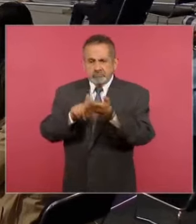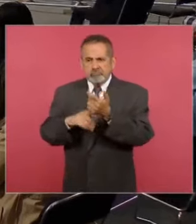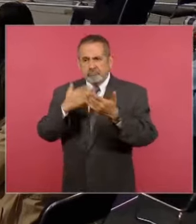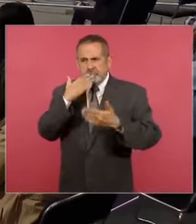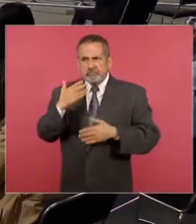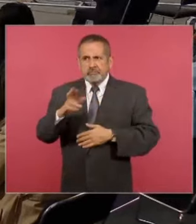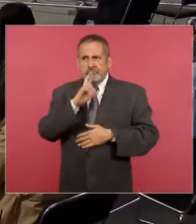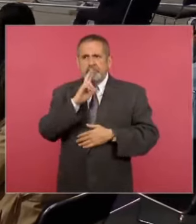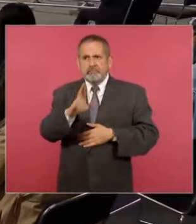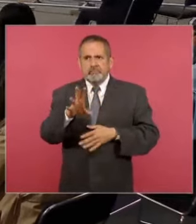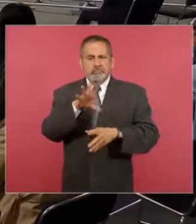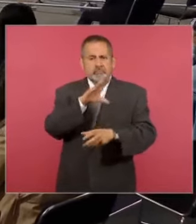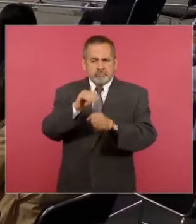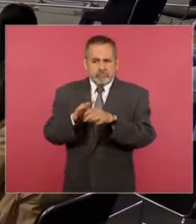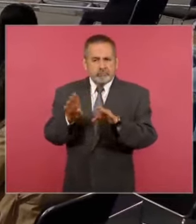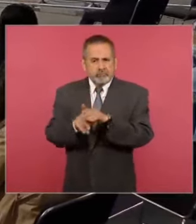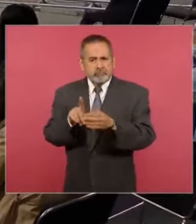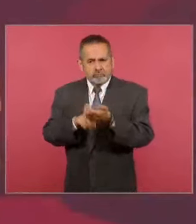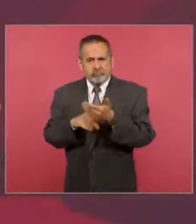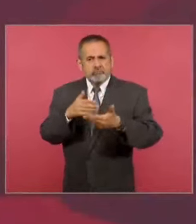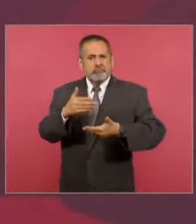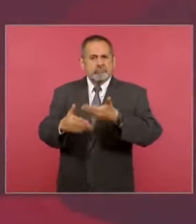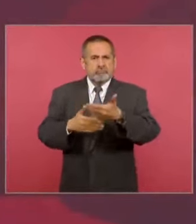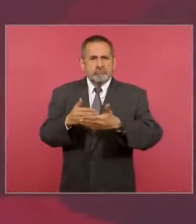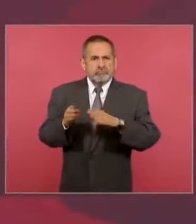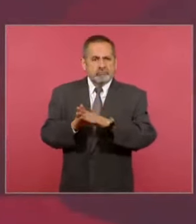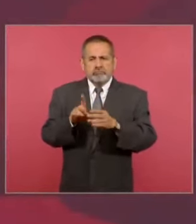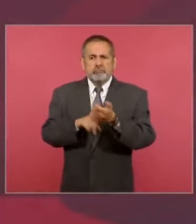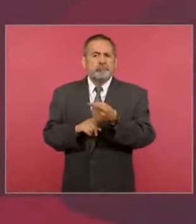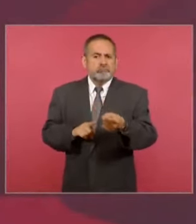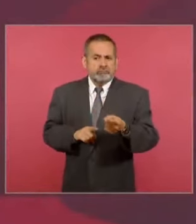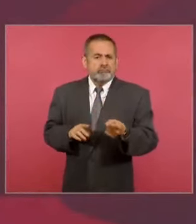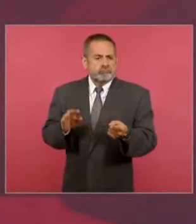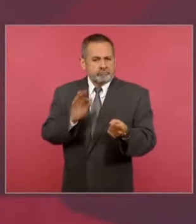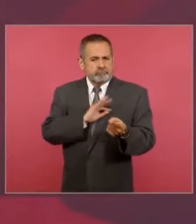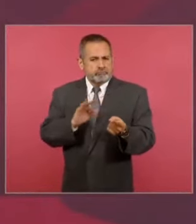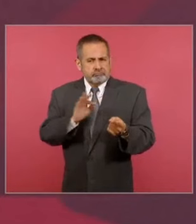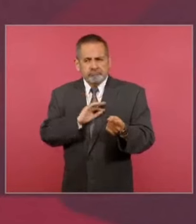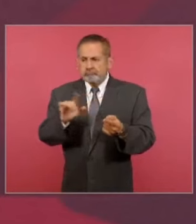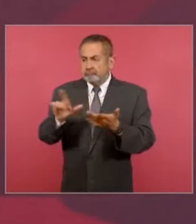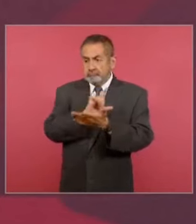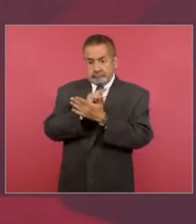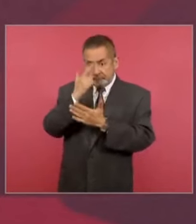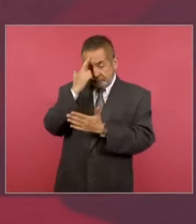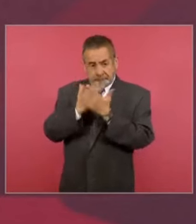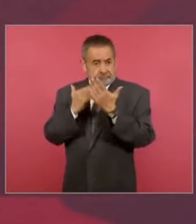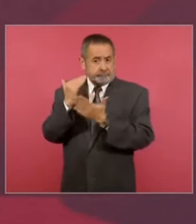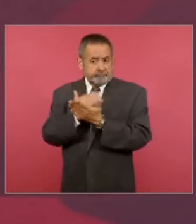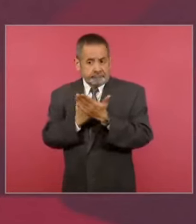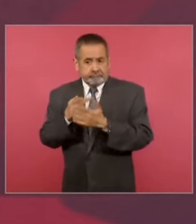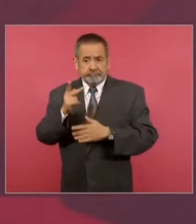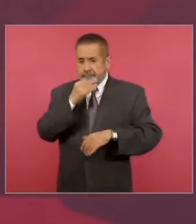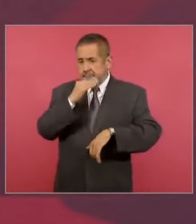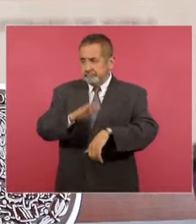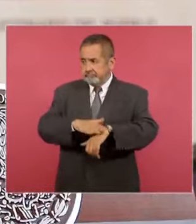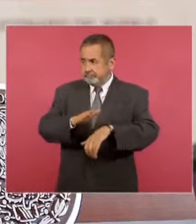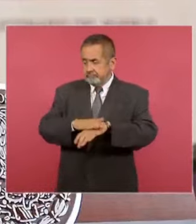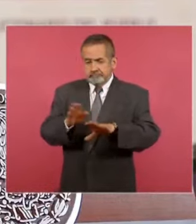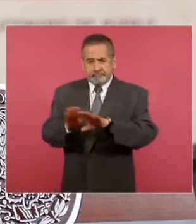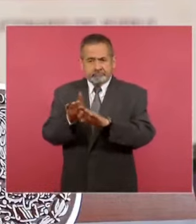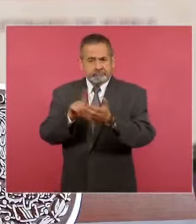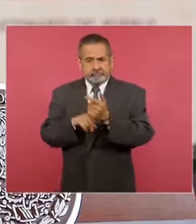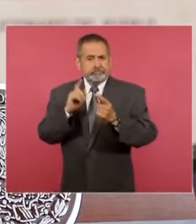resultados en bajar la incidencia delictiva de prácticamente todos los delitos, pero sobre todo, insisto, aquellos